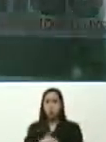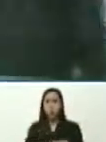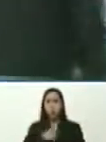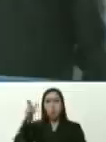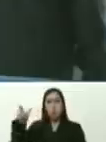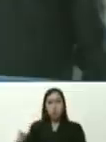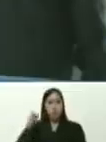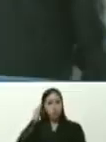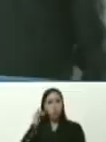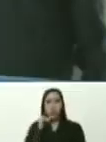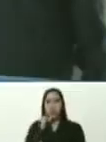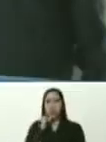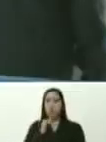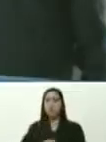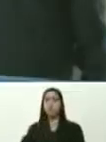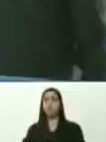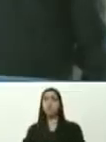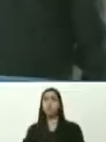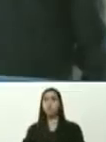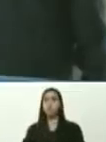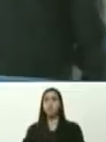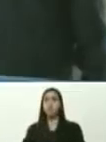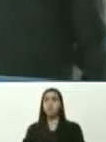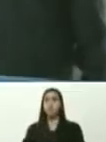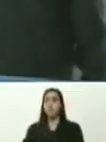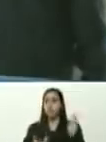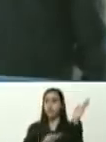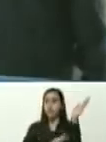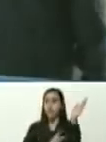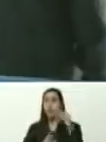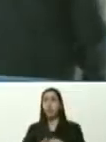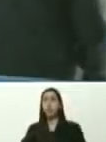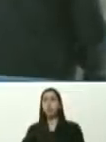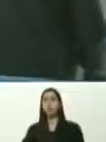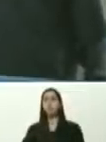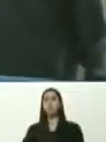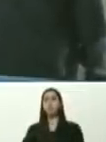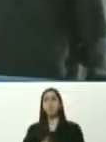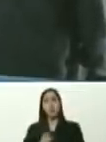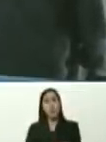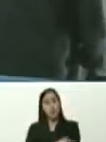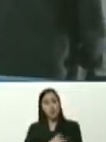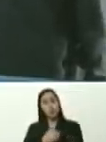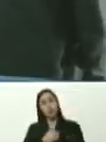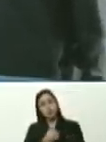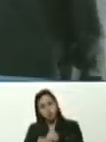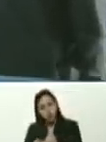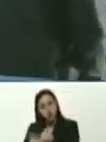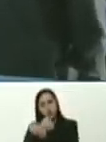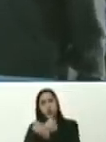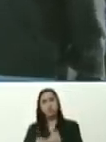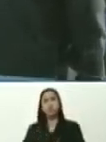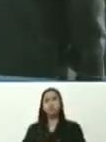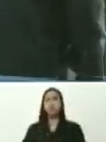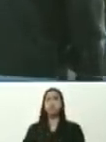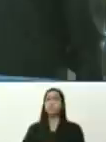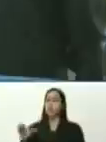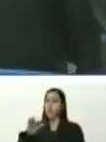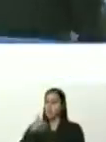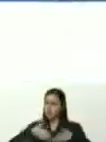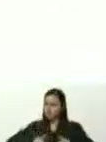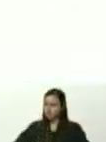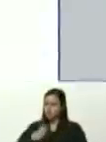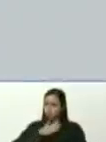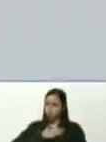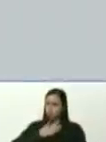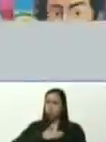Carmen Meléndez, de las parroquias, mis hermanas parroquias, queridas parroquias, de mi Caracas natal, de mi